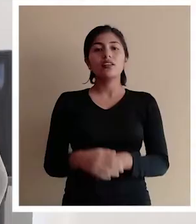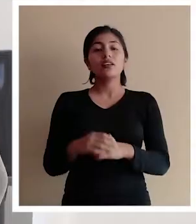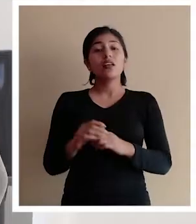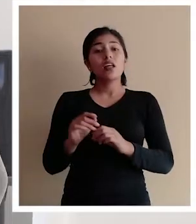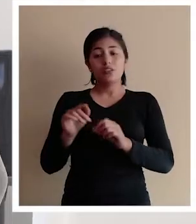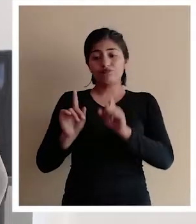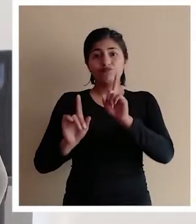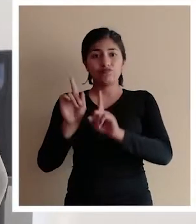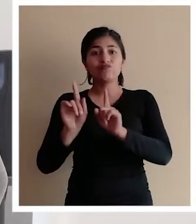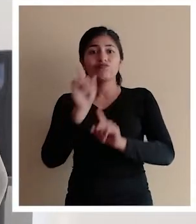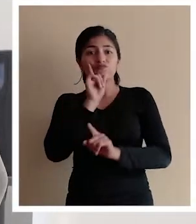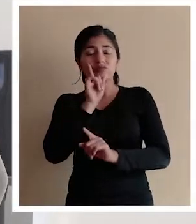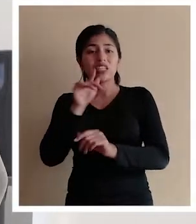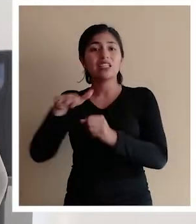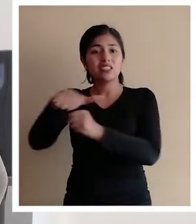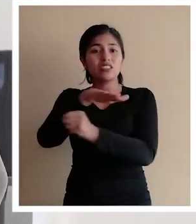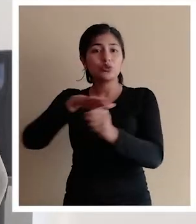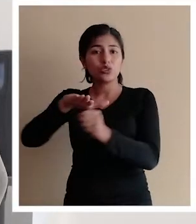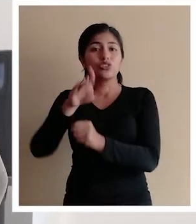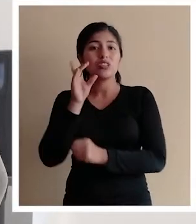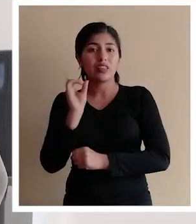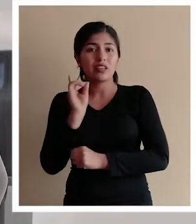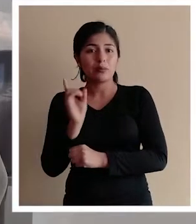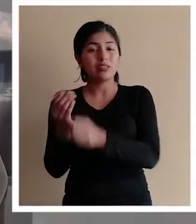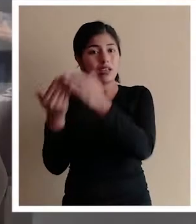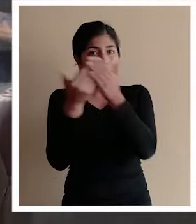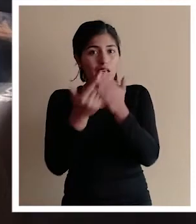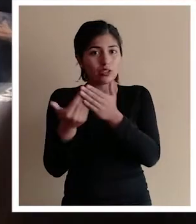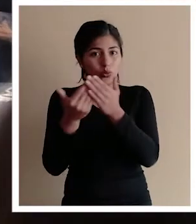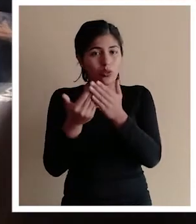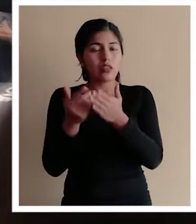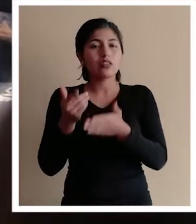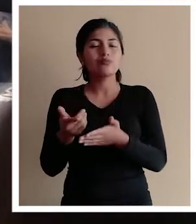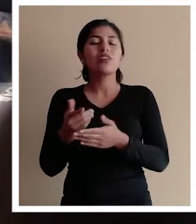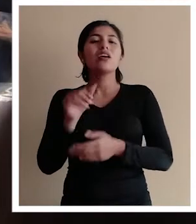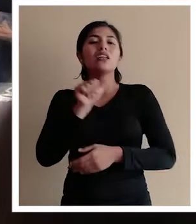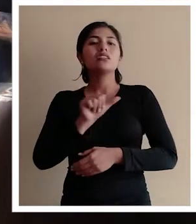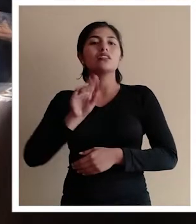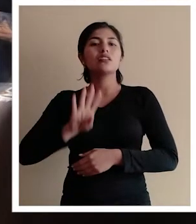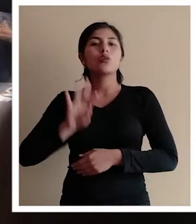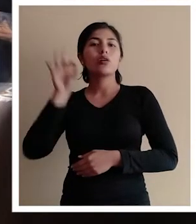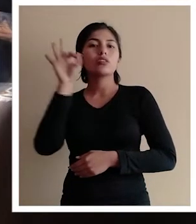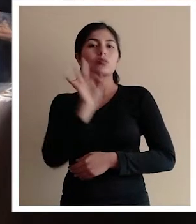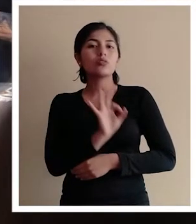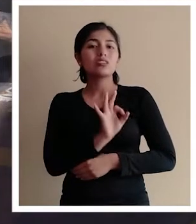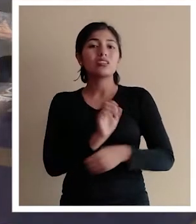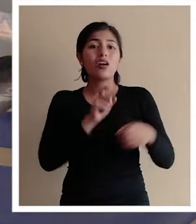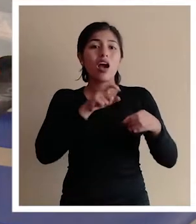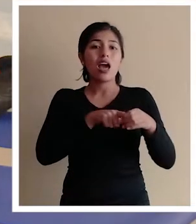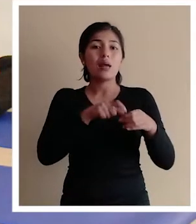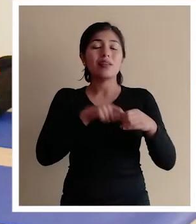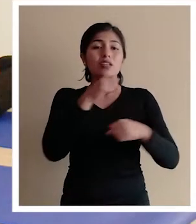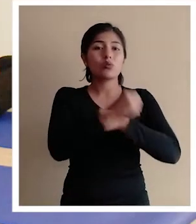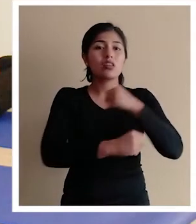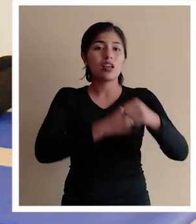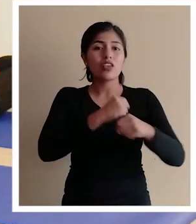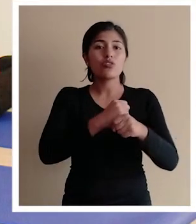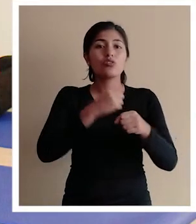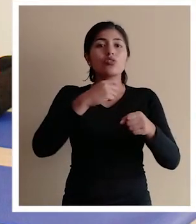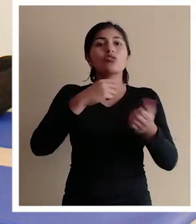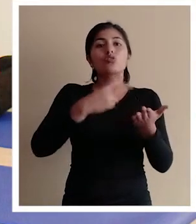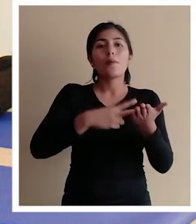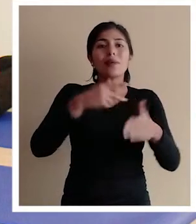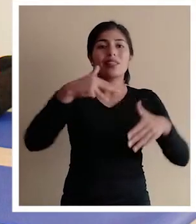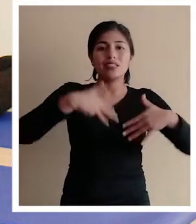En este caso, de los y las estudiantes UOH en situación de discapacidad, el 64% en la matrícula total al